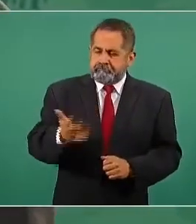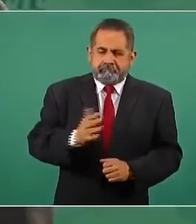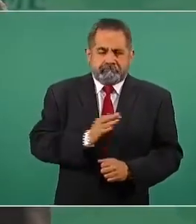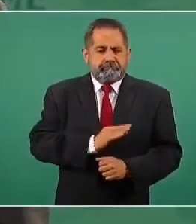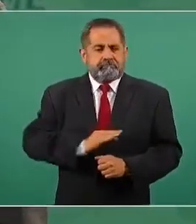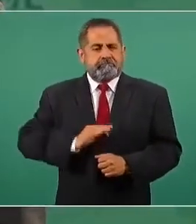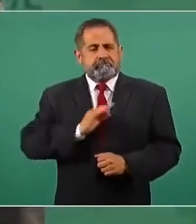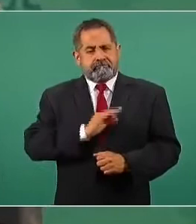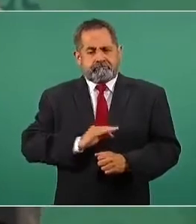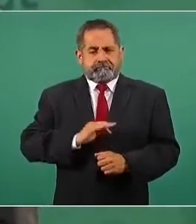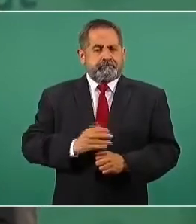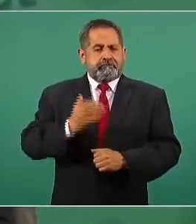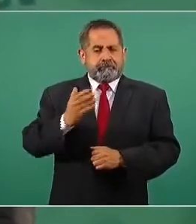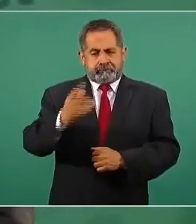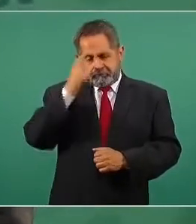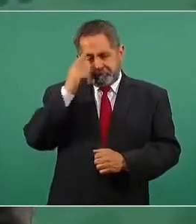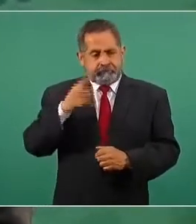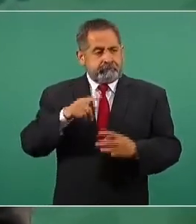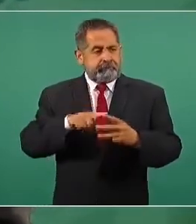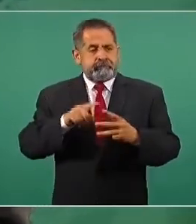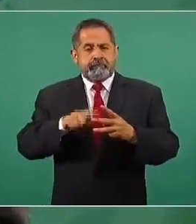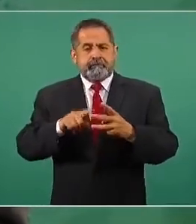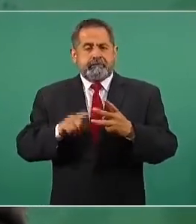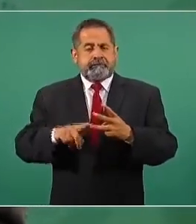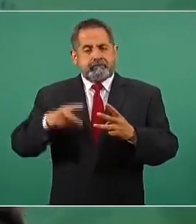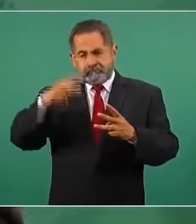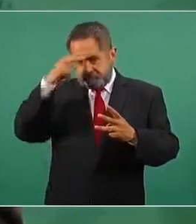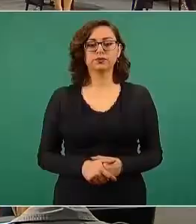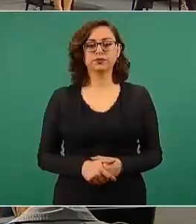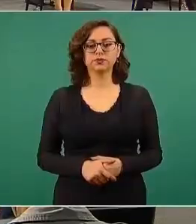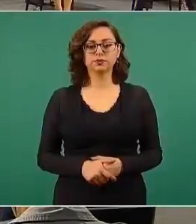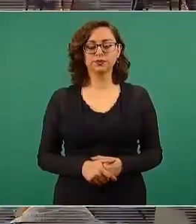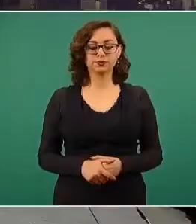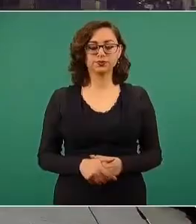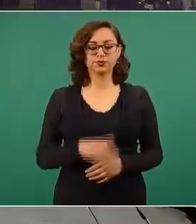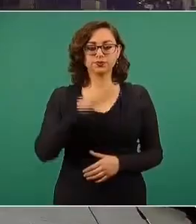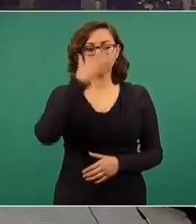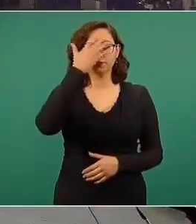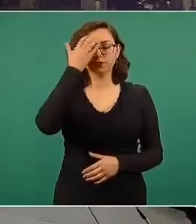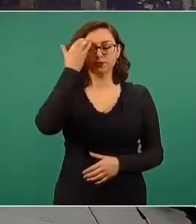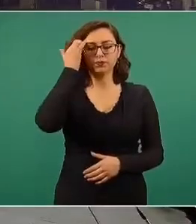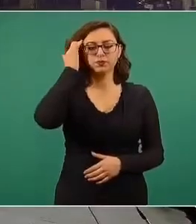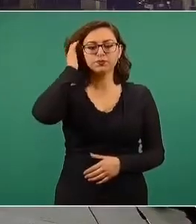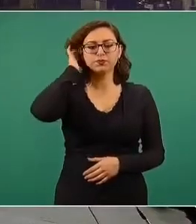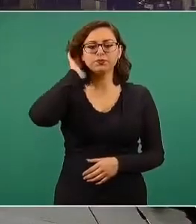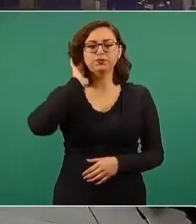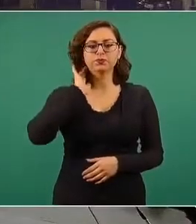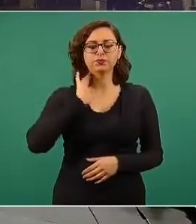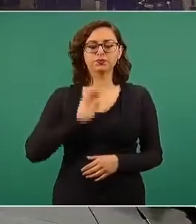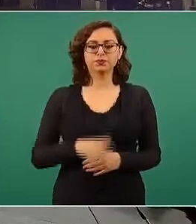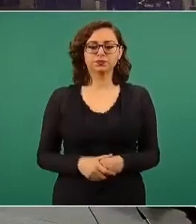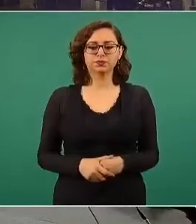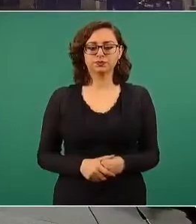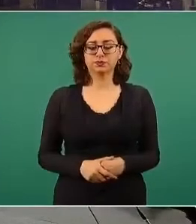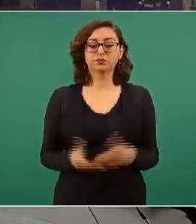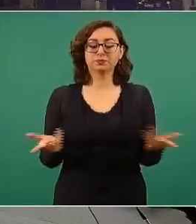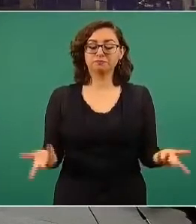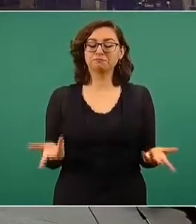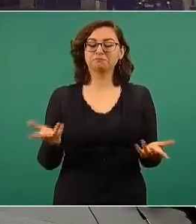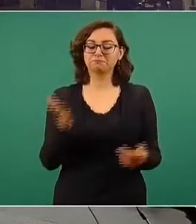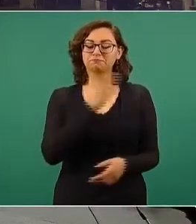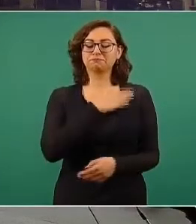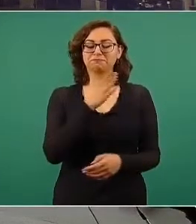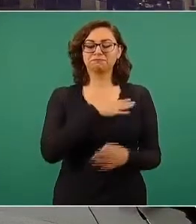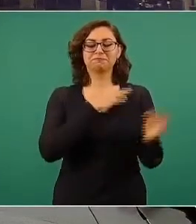a estos tres mexicanos. Una muy buena noticia, es un buen día,